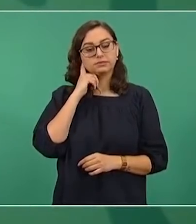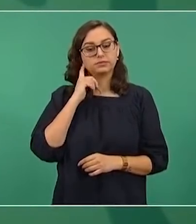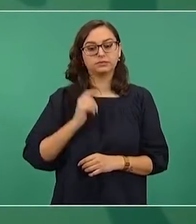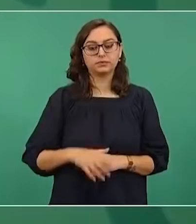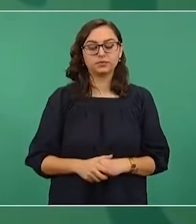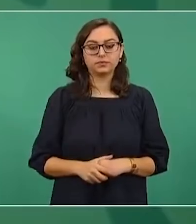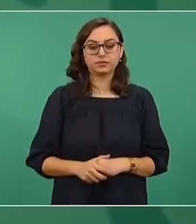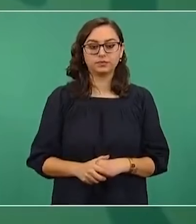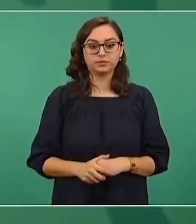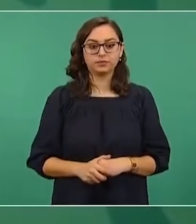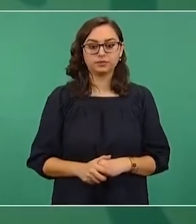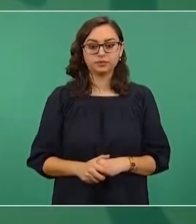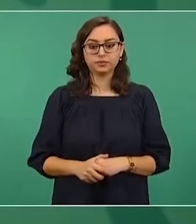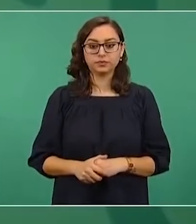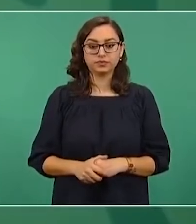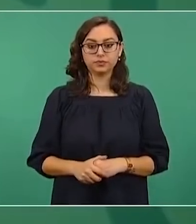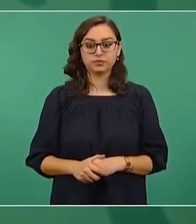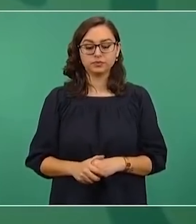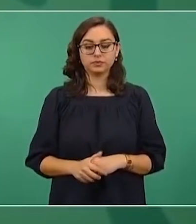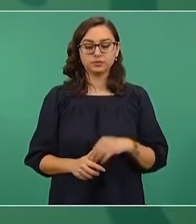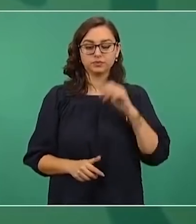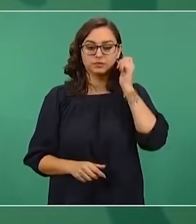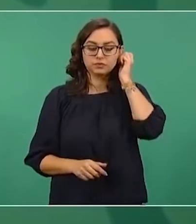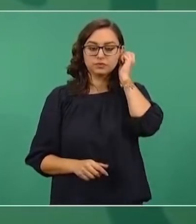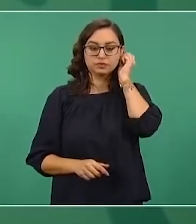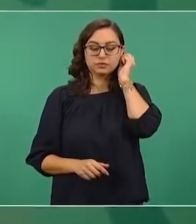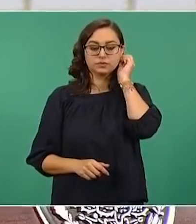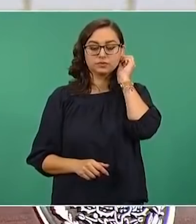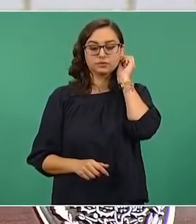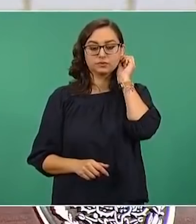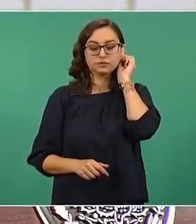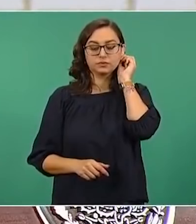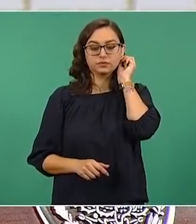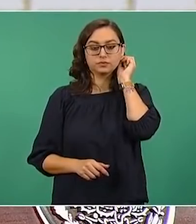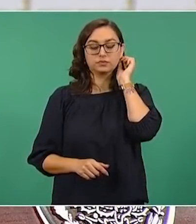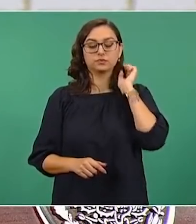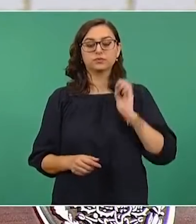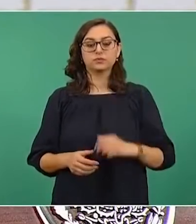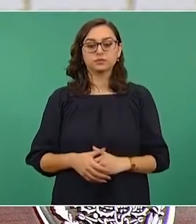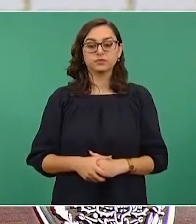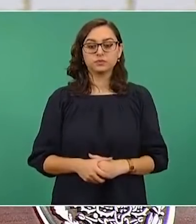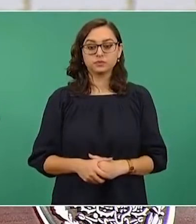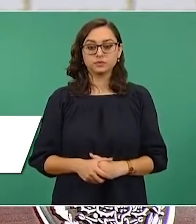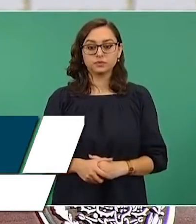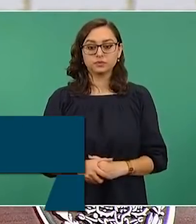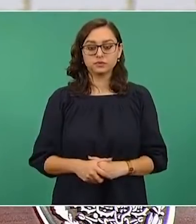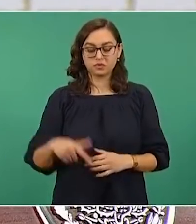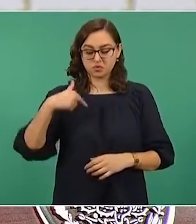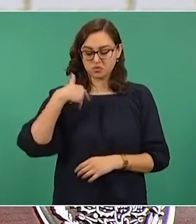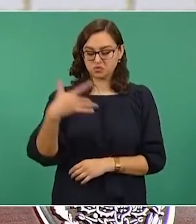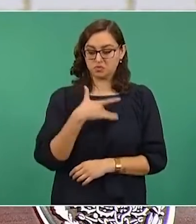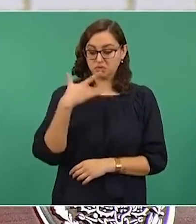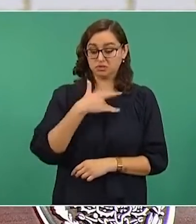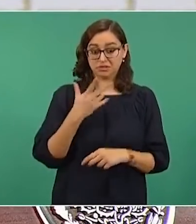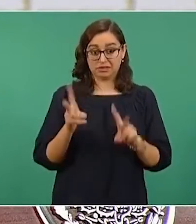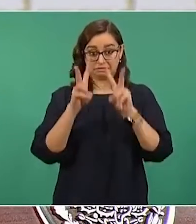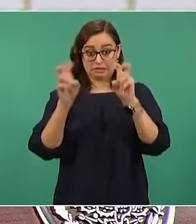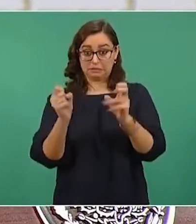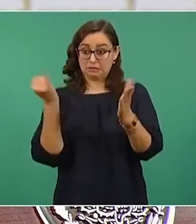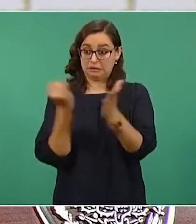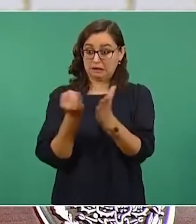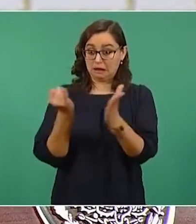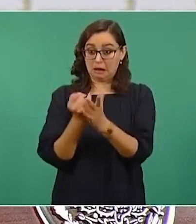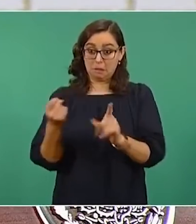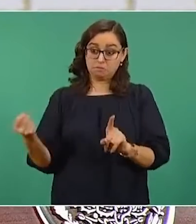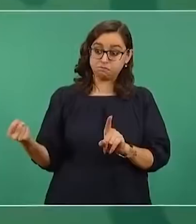esté combatiendo la evasión fiscal, el que quede